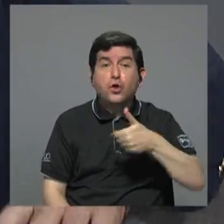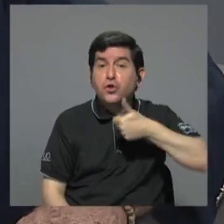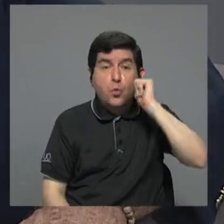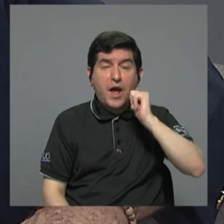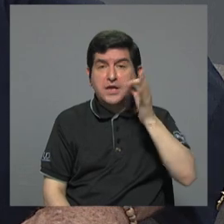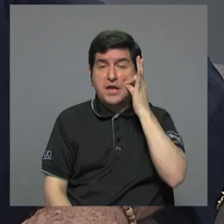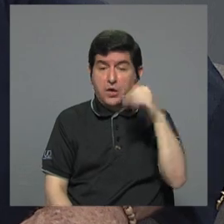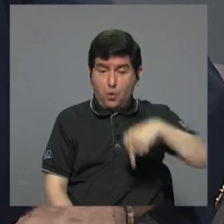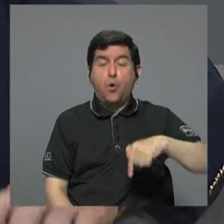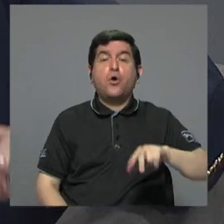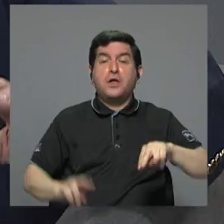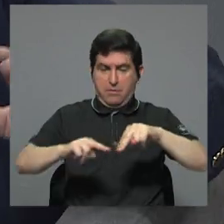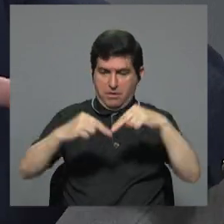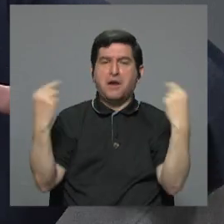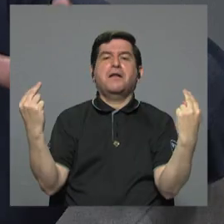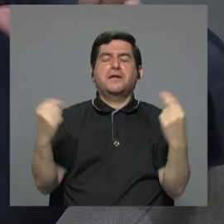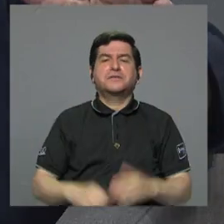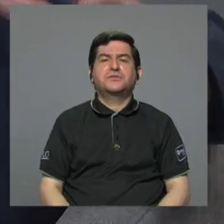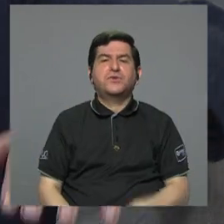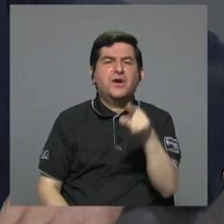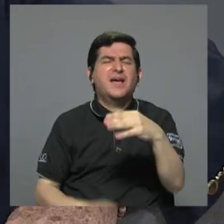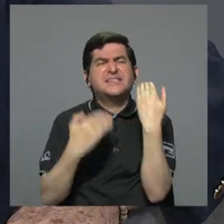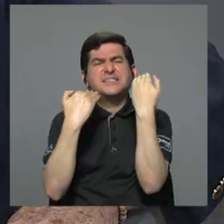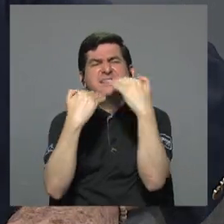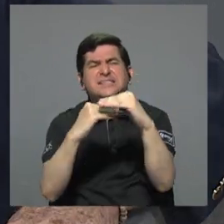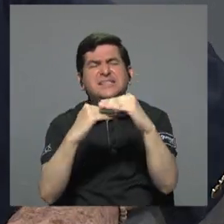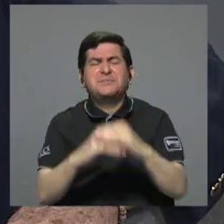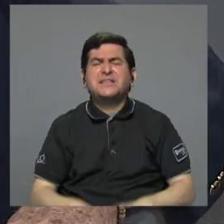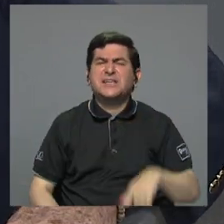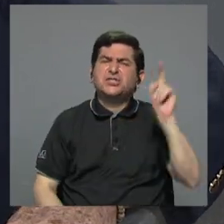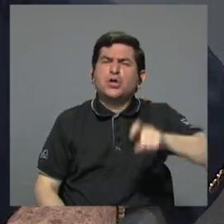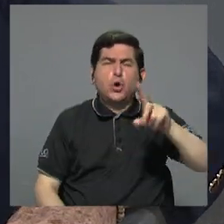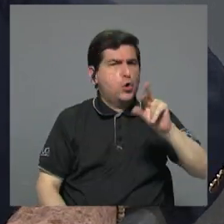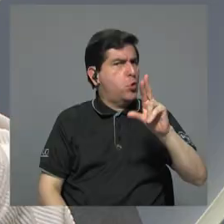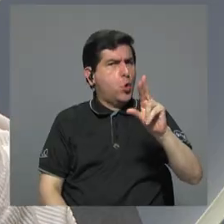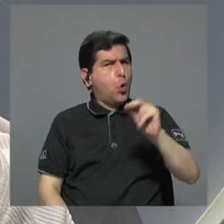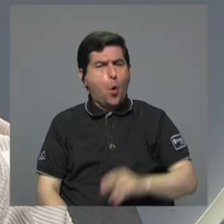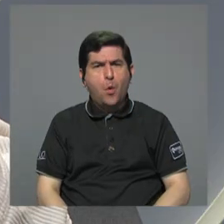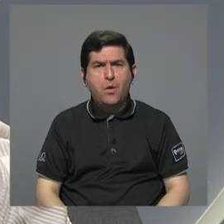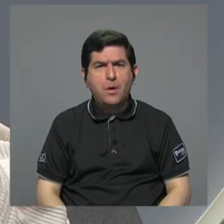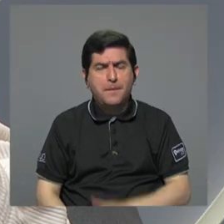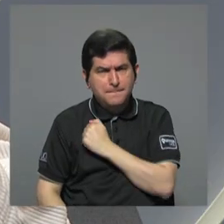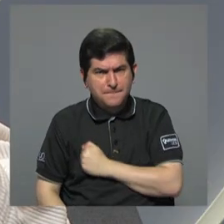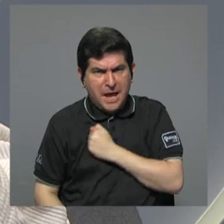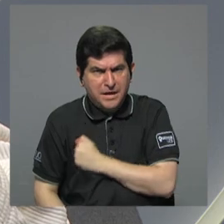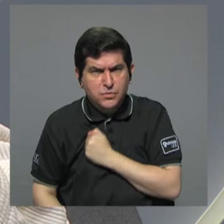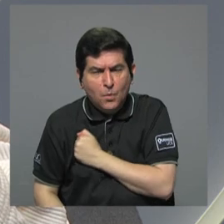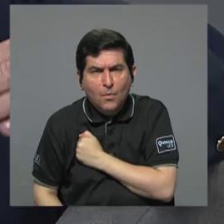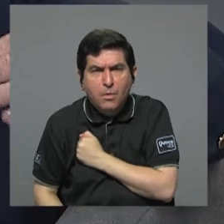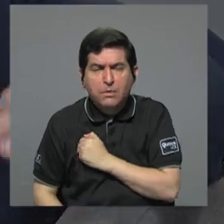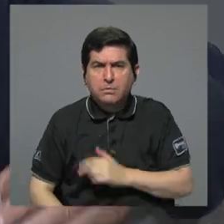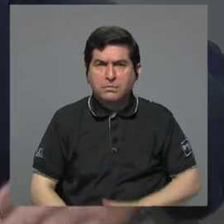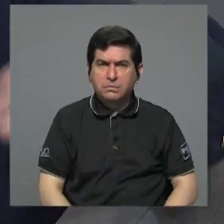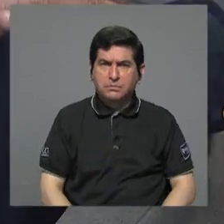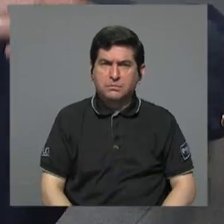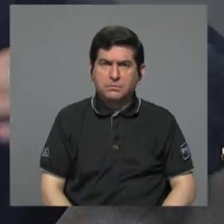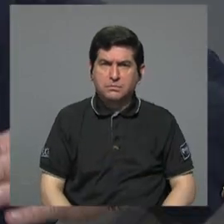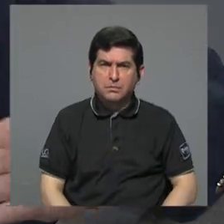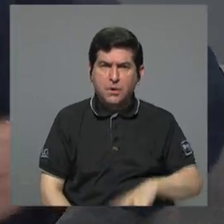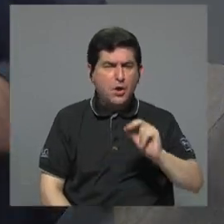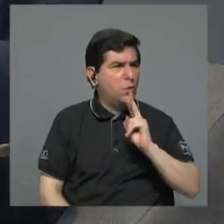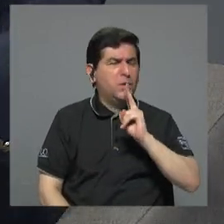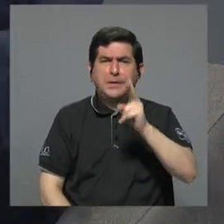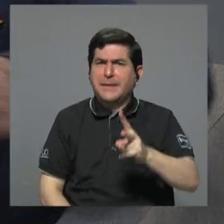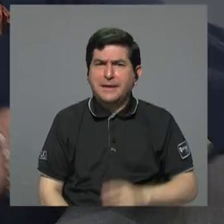pero hoy lo dice en La Nación, que es una camisa de fuerza necesaria. No, no, no. Mire, me va a perdonar. No es